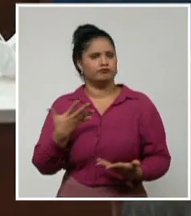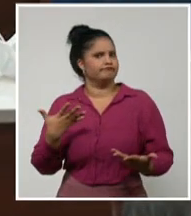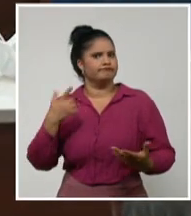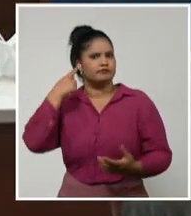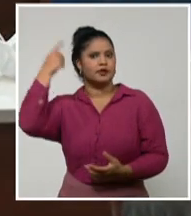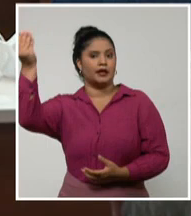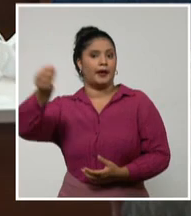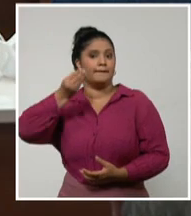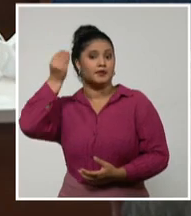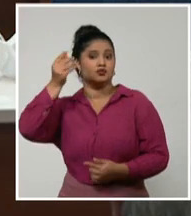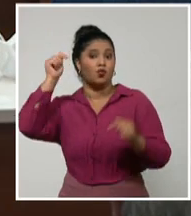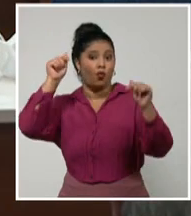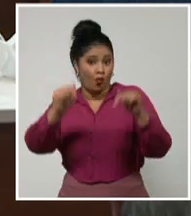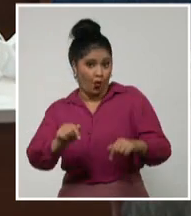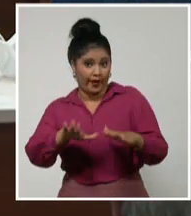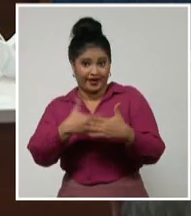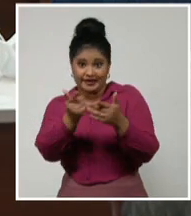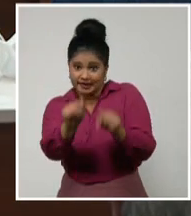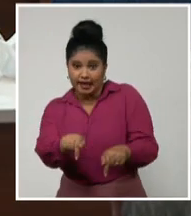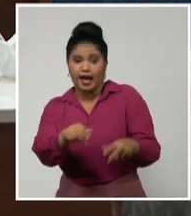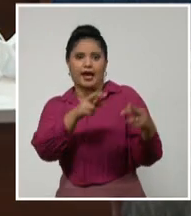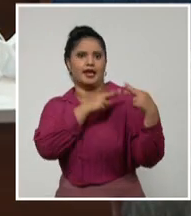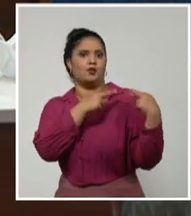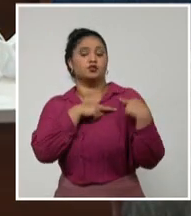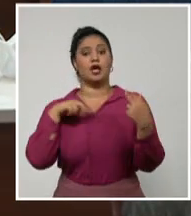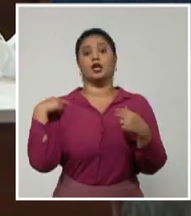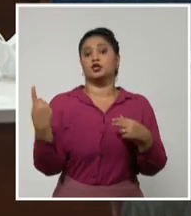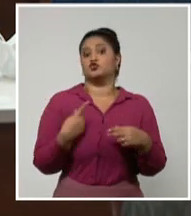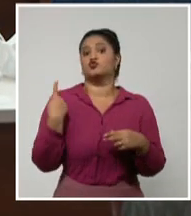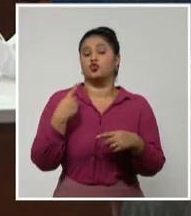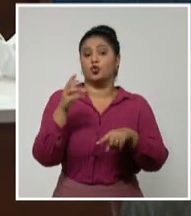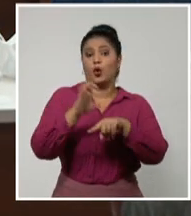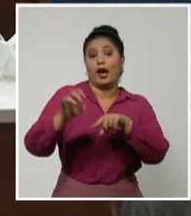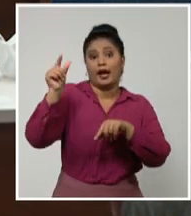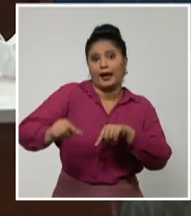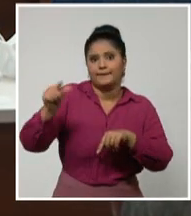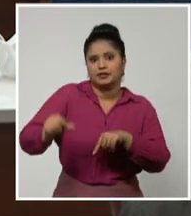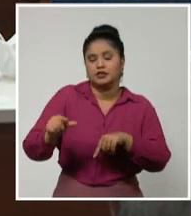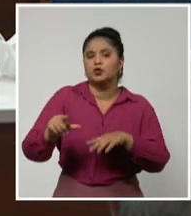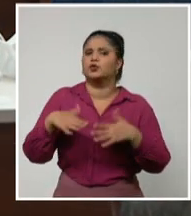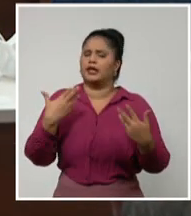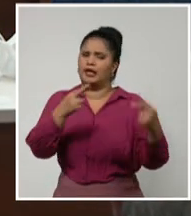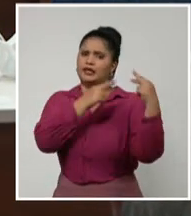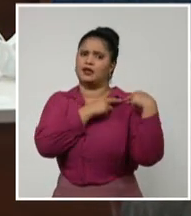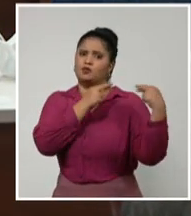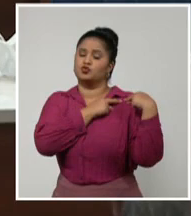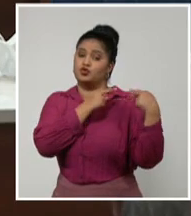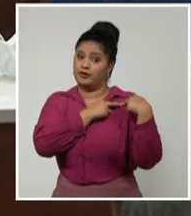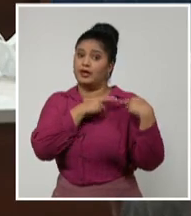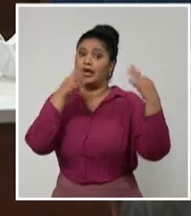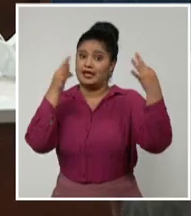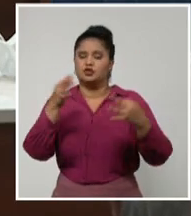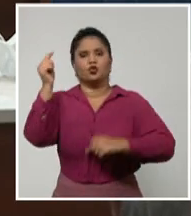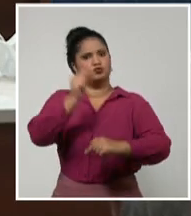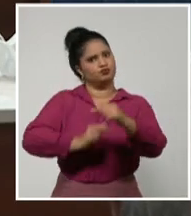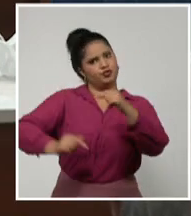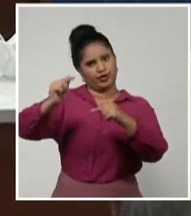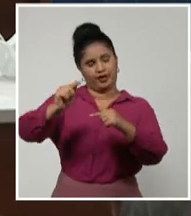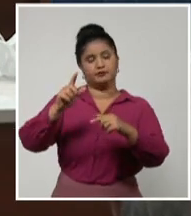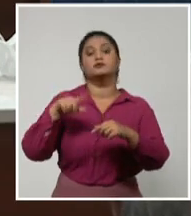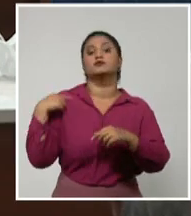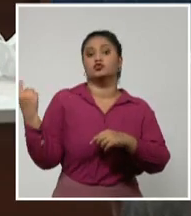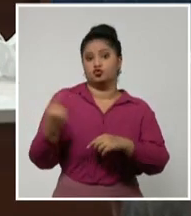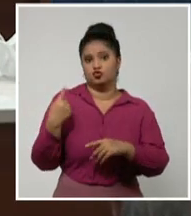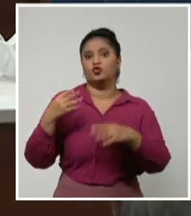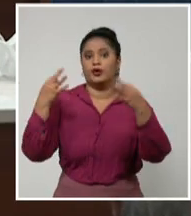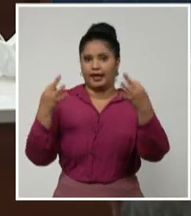campesinos es la responsabilidad más grande que hemos tenido. Y vamos a salir con estas soluciones que ustedes le están dando a